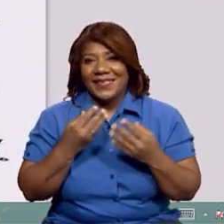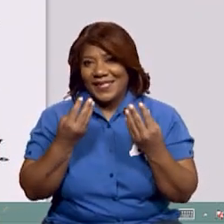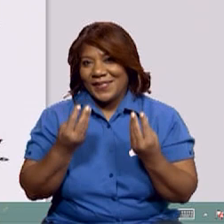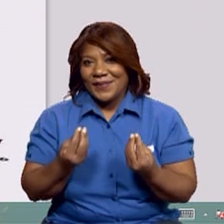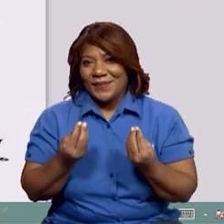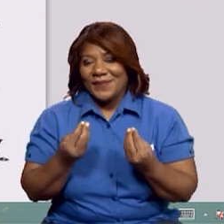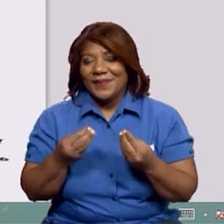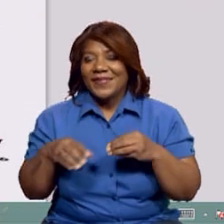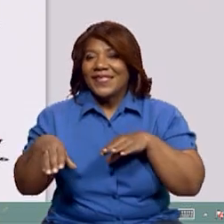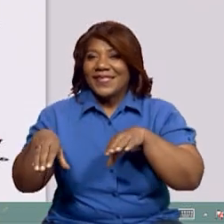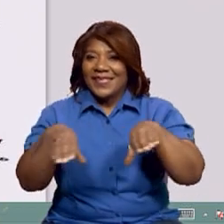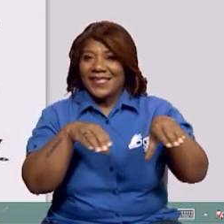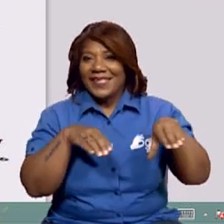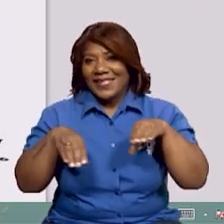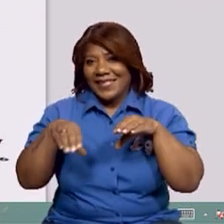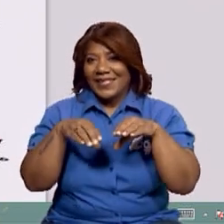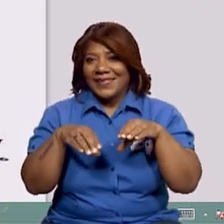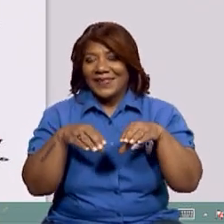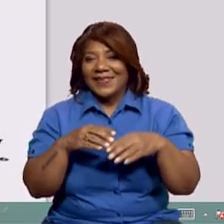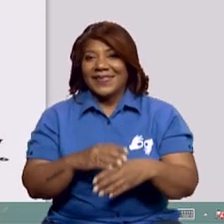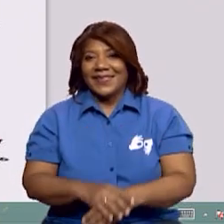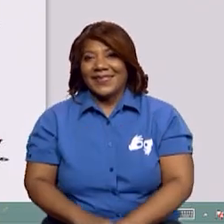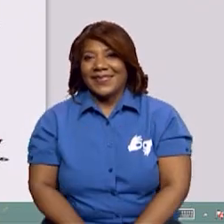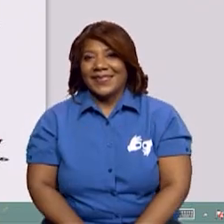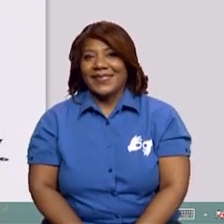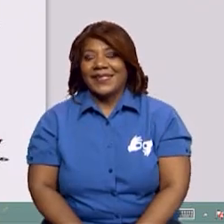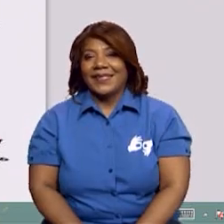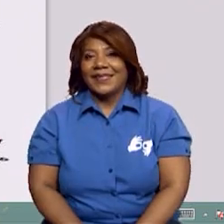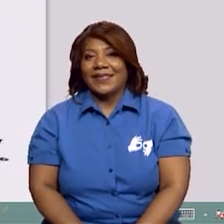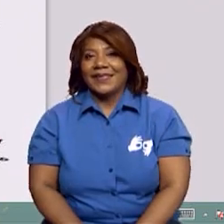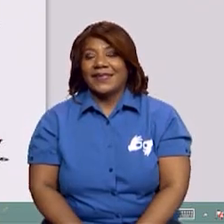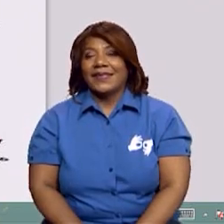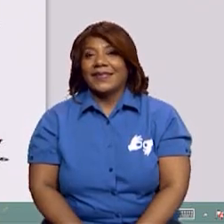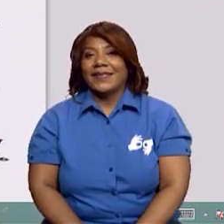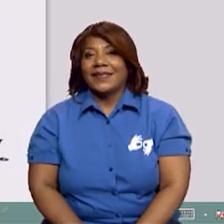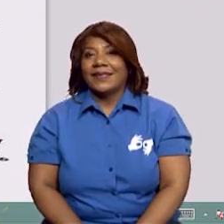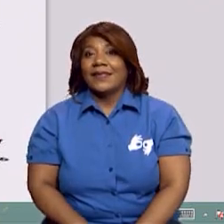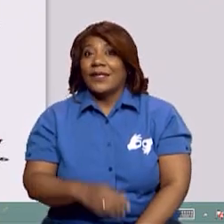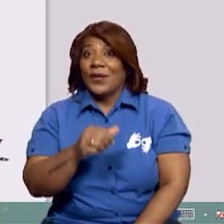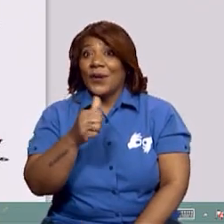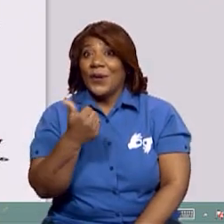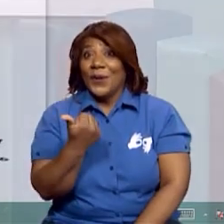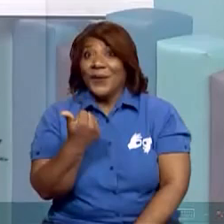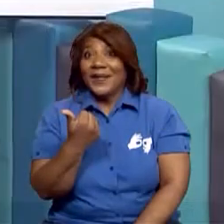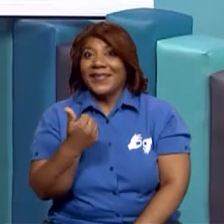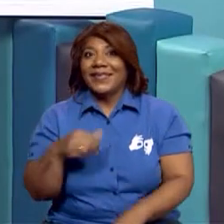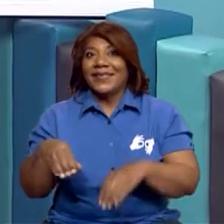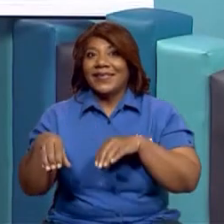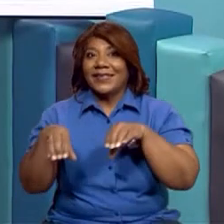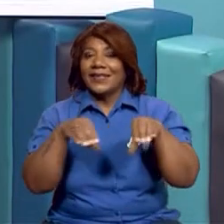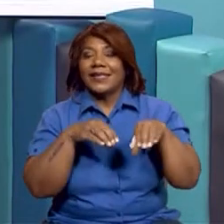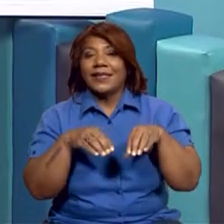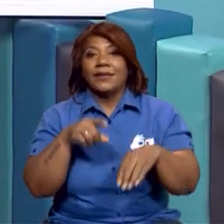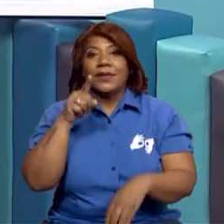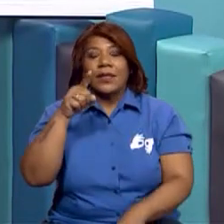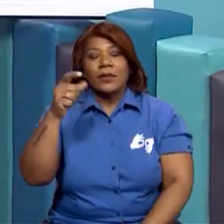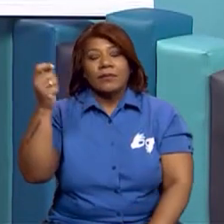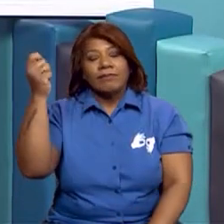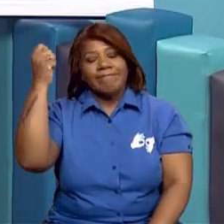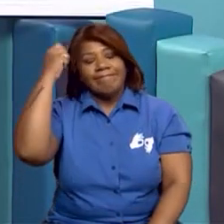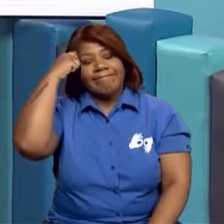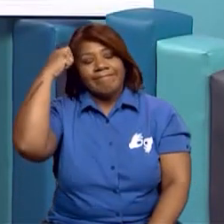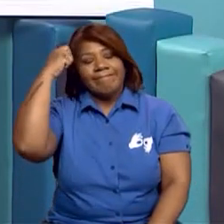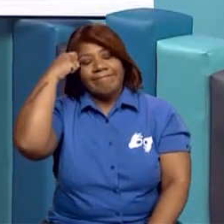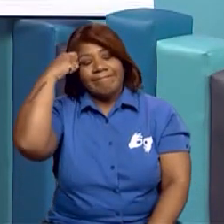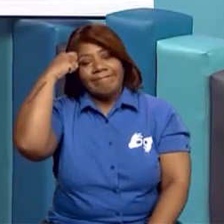esta actividad. Muy bien. Como siguiente actividad también te tengo nuestro rompecoco, que es un cruzadas,